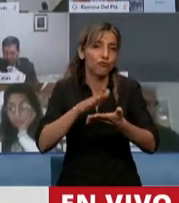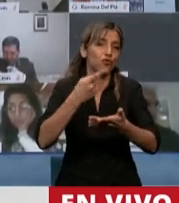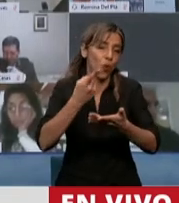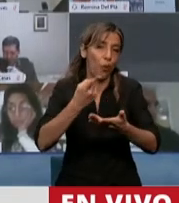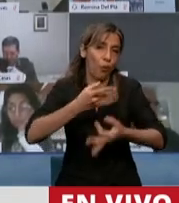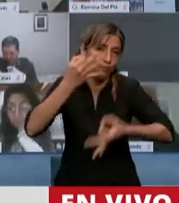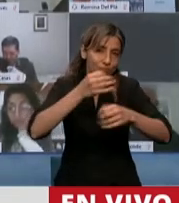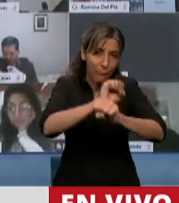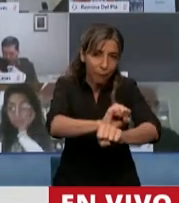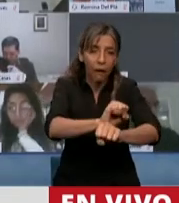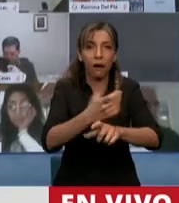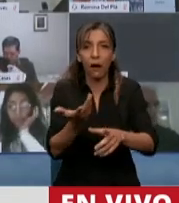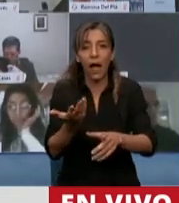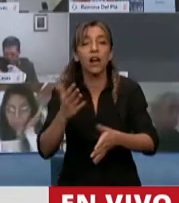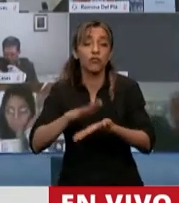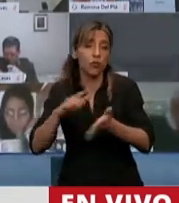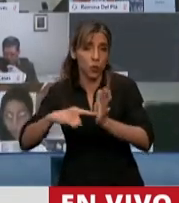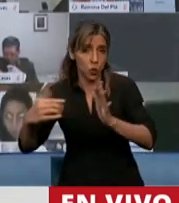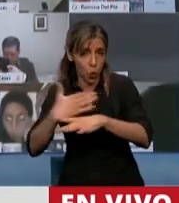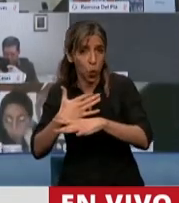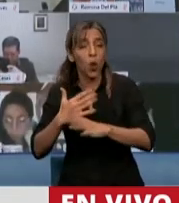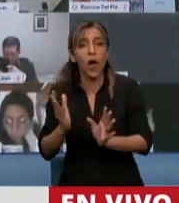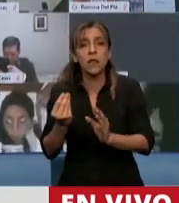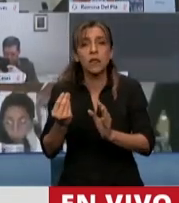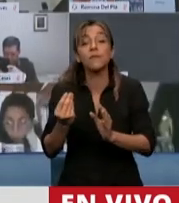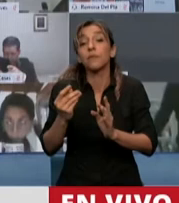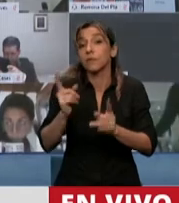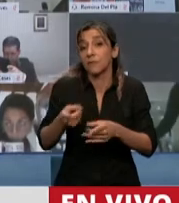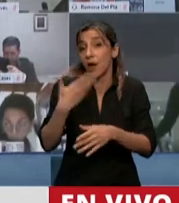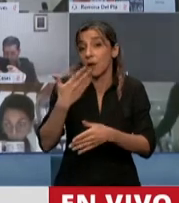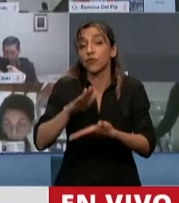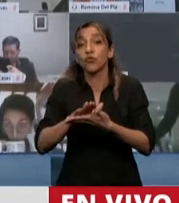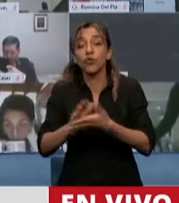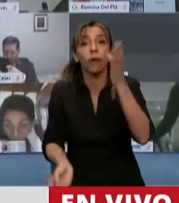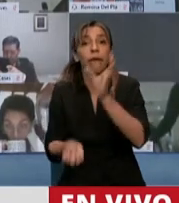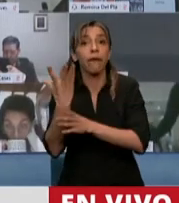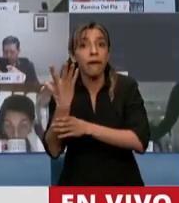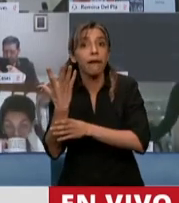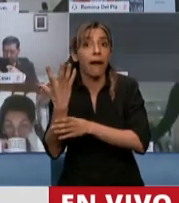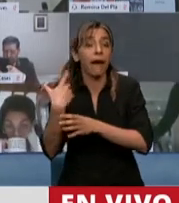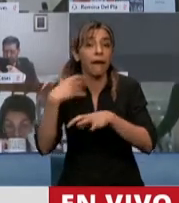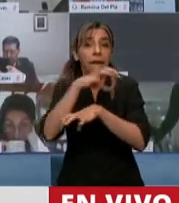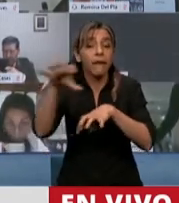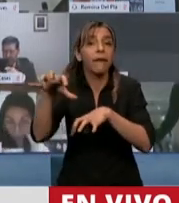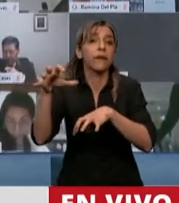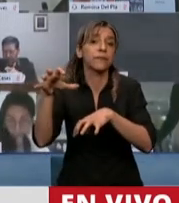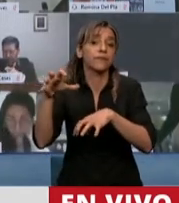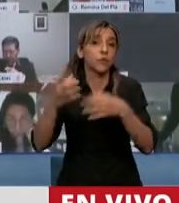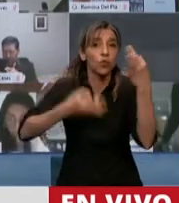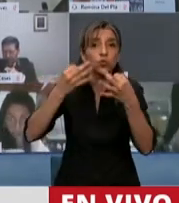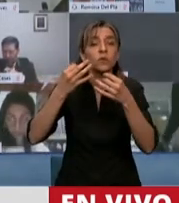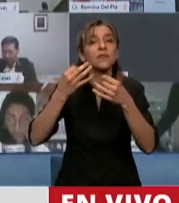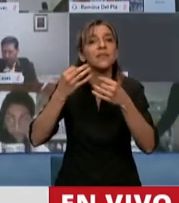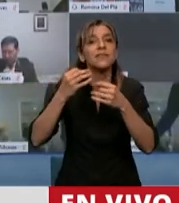autónoma de Buenos Aires y estamos hablando también de la creación de efectores judiciales en el interior del país. Pero no estamos